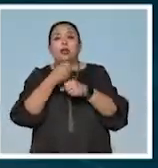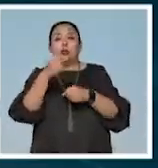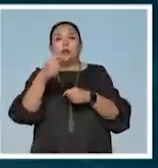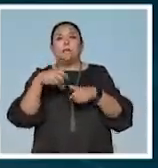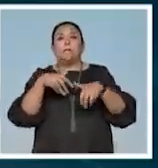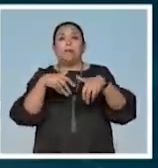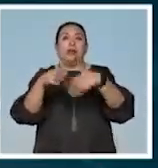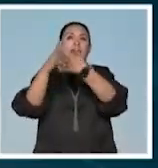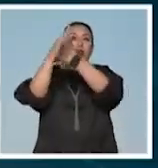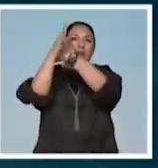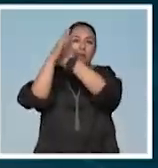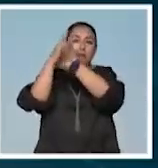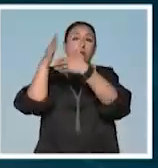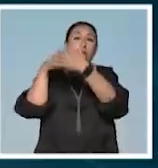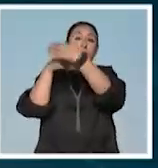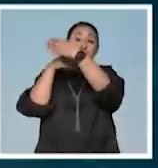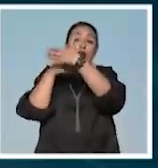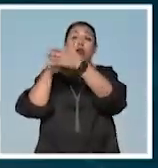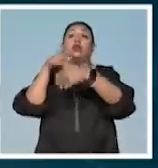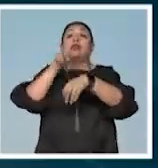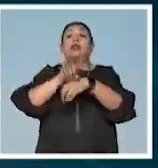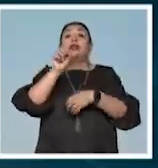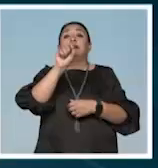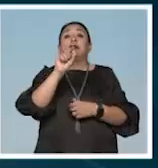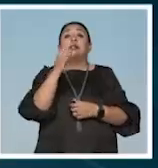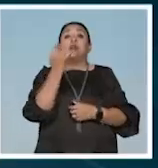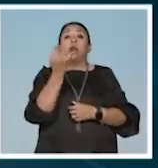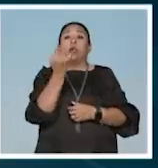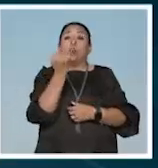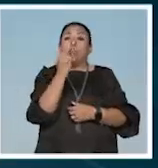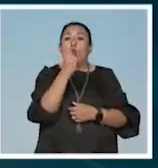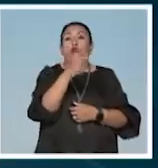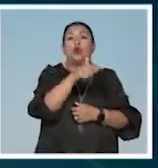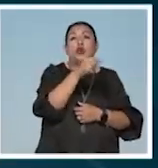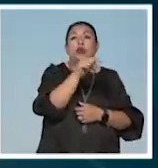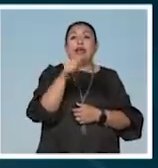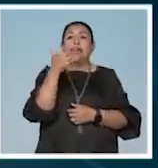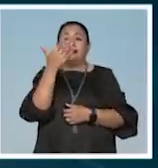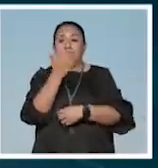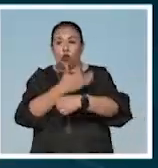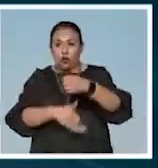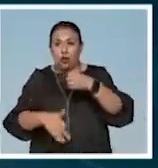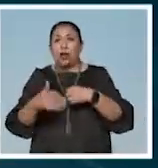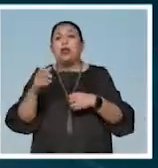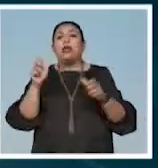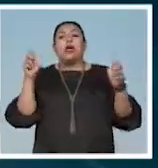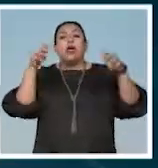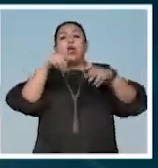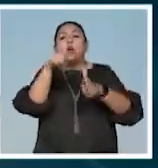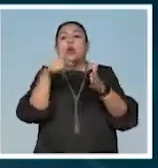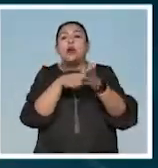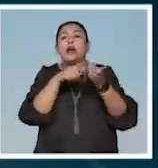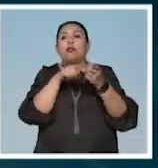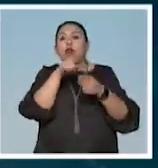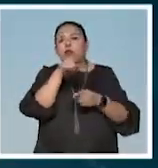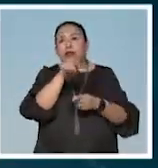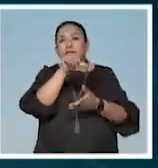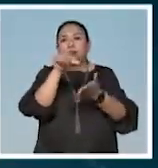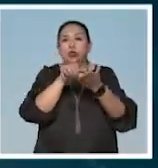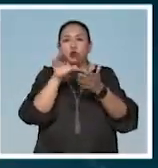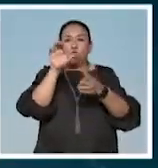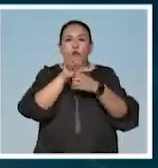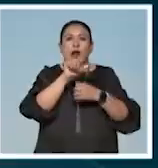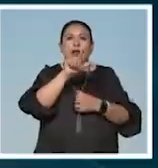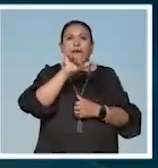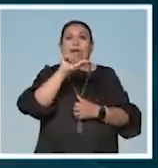papalotes se llevará a cabo este sábado 24 de junio de 12 a 17 horas. El punto de encuentro será el Centro Cultural a